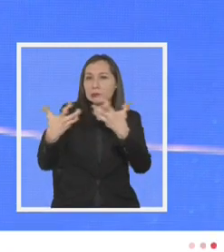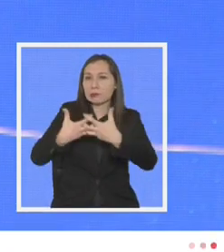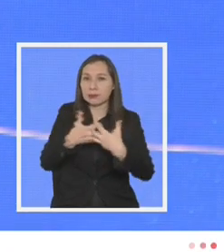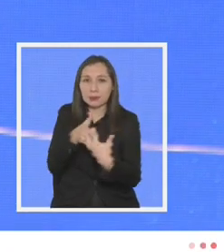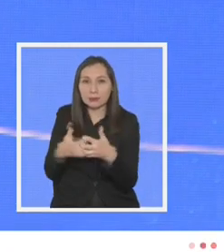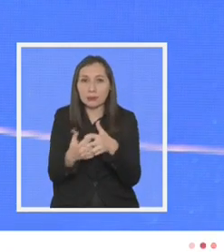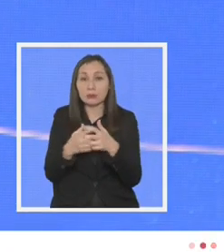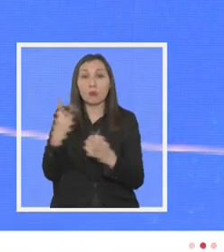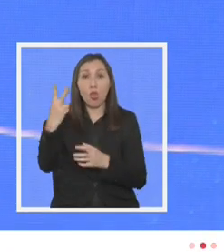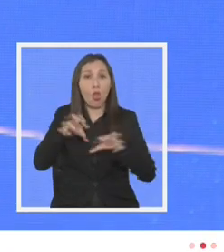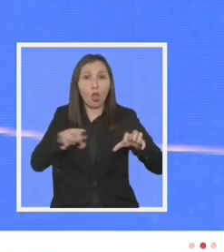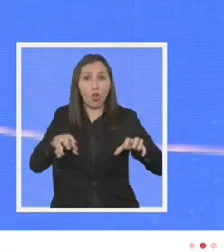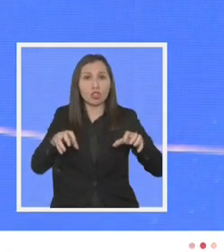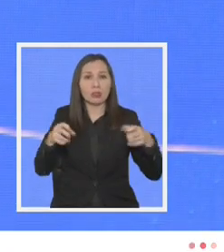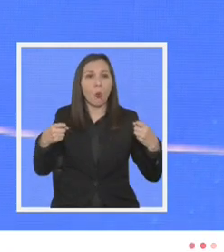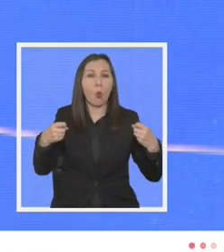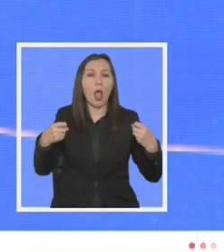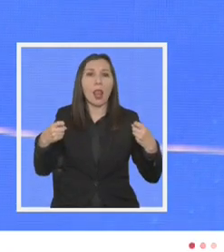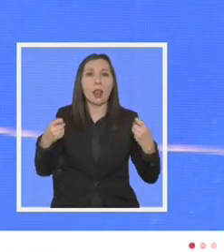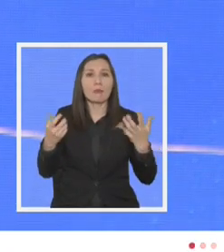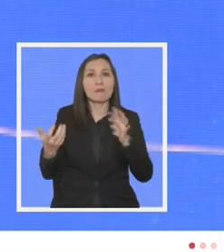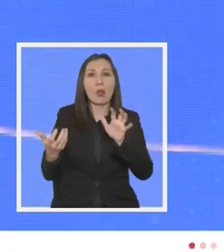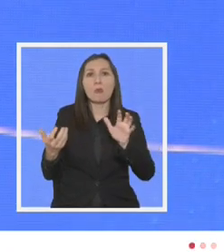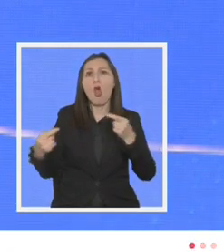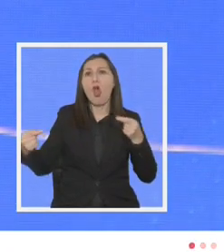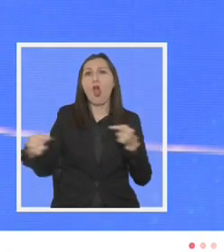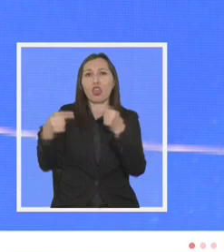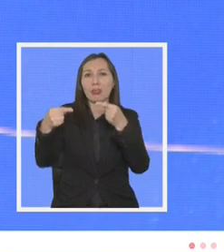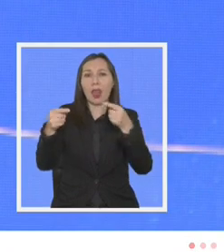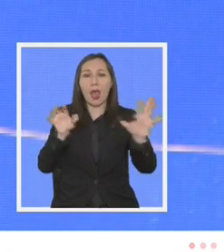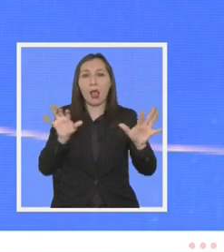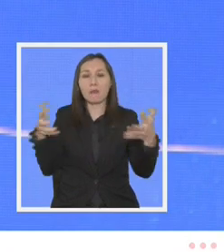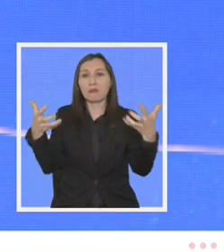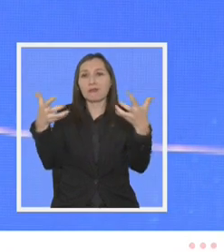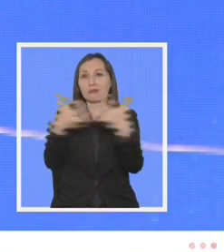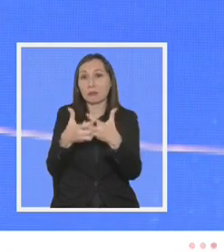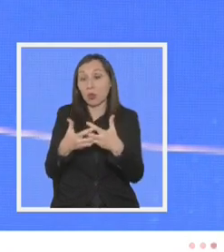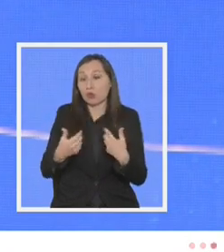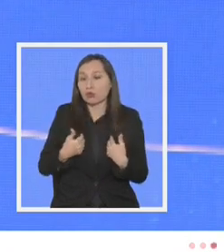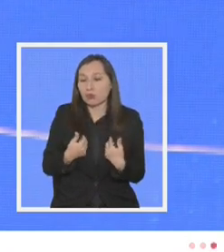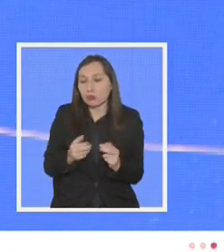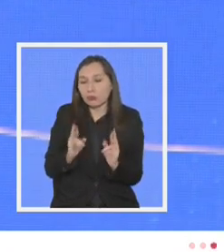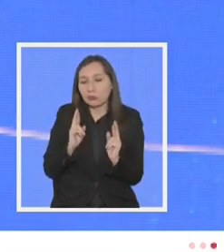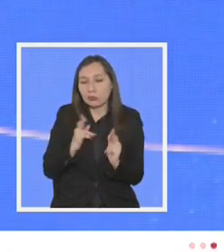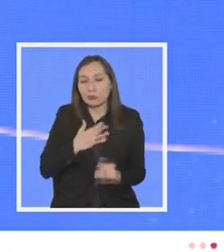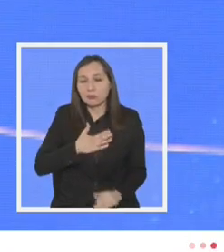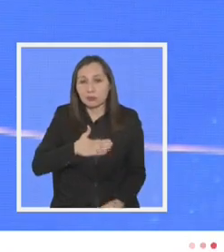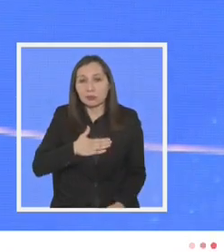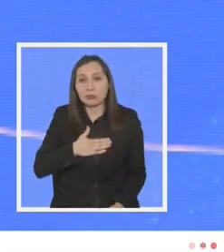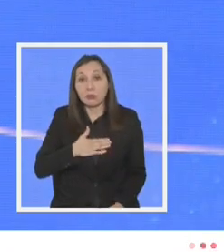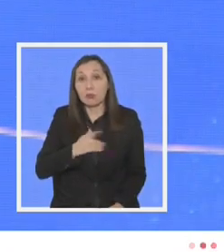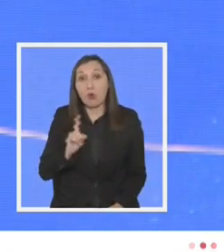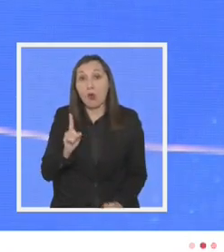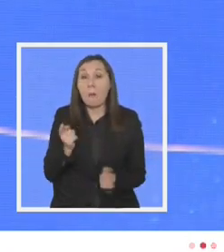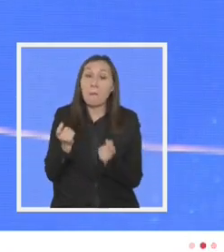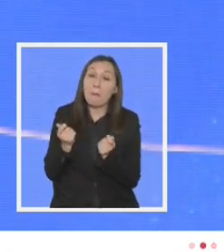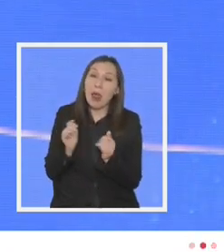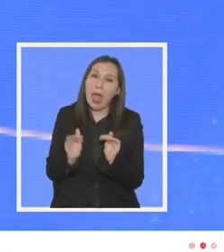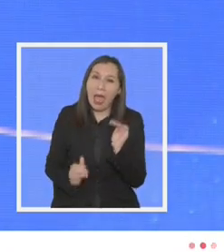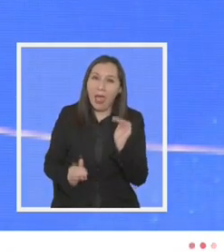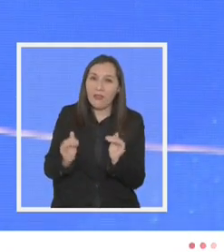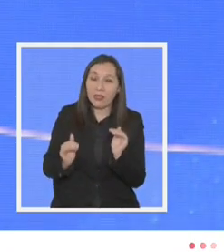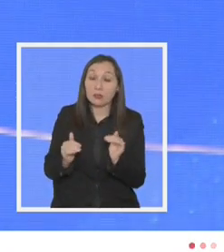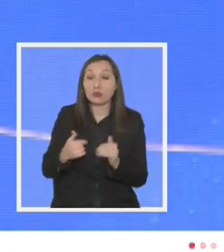a partir de dos cosas que son opuestas o que parecen opuestas es lo que yo espero porque no lo son parecen a veces